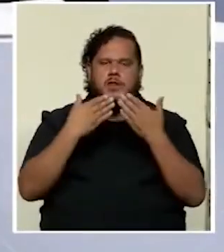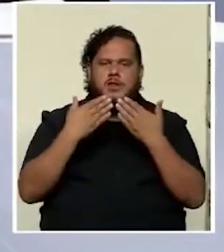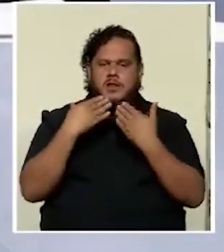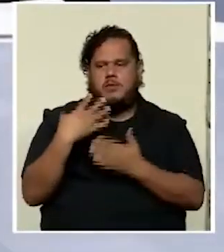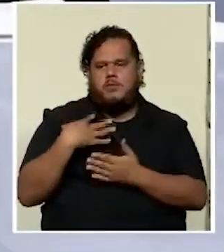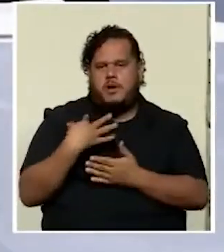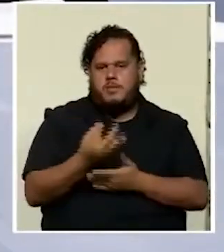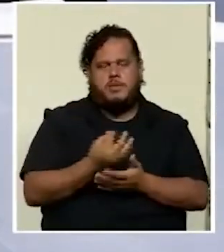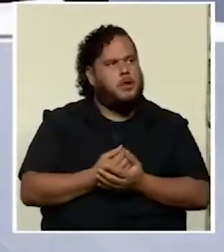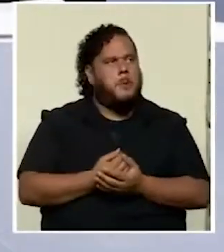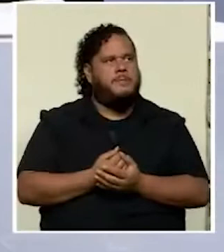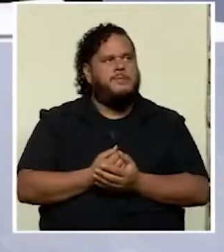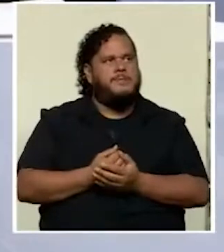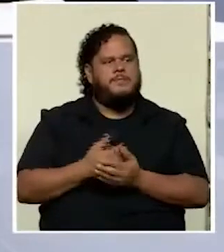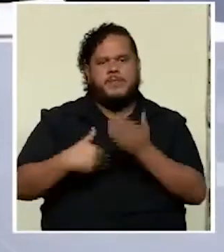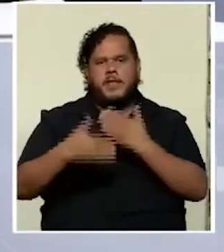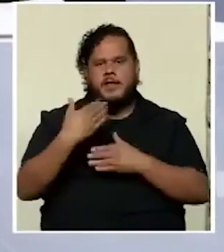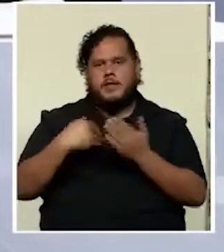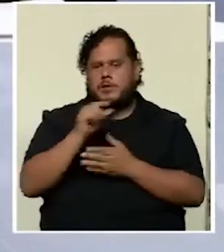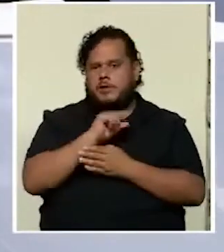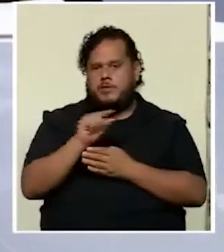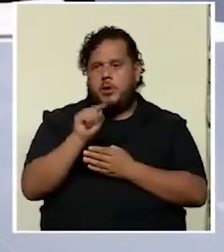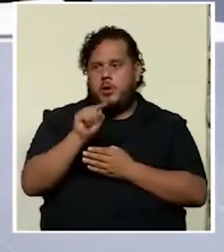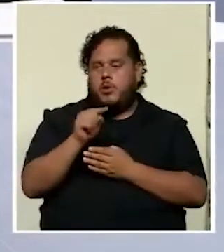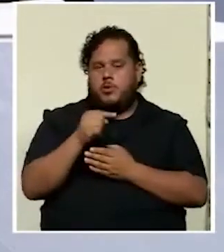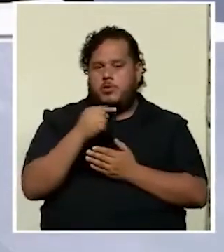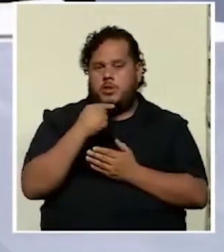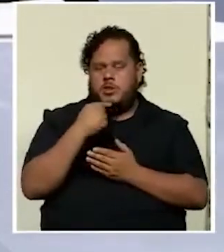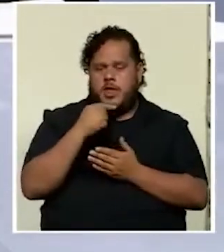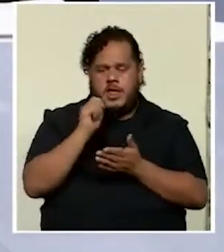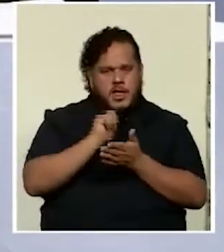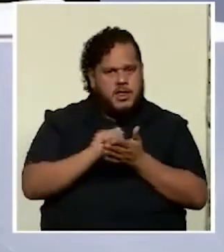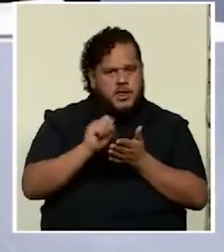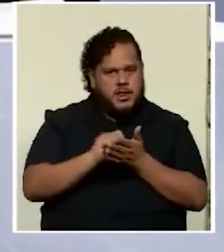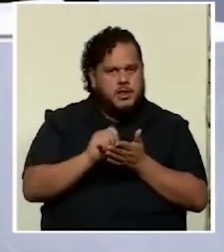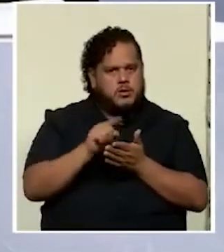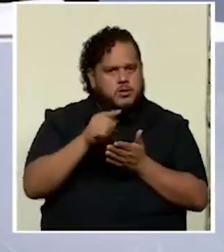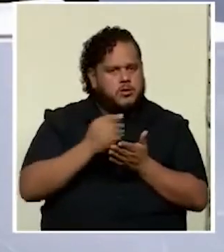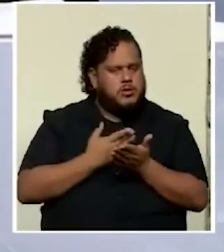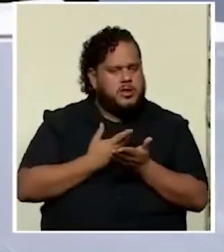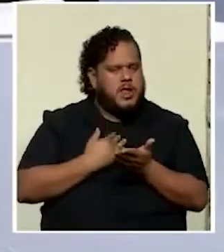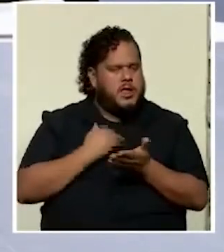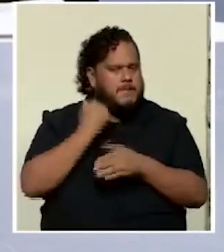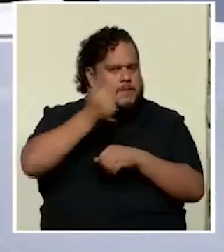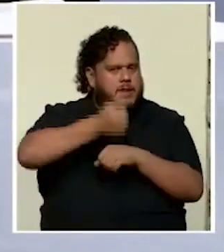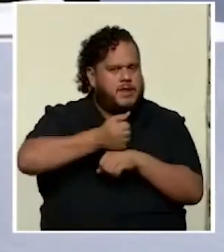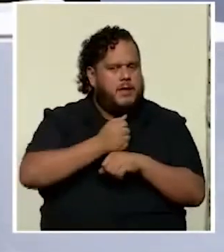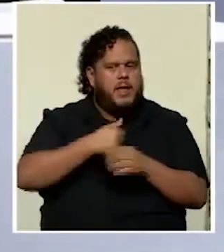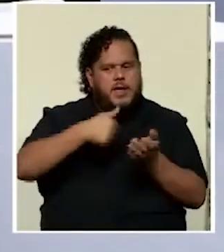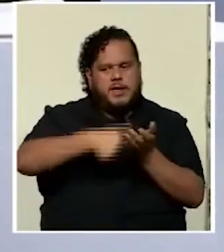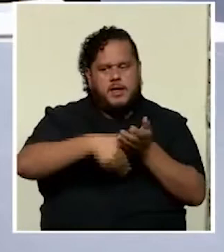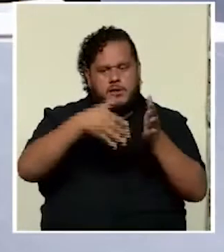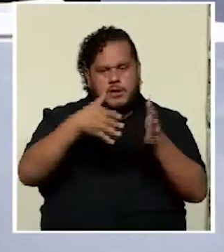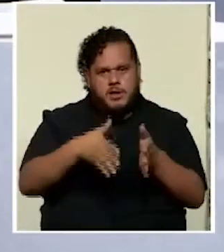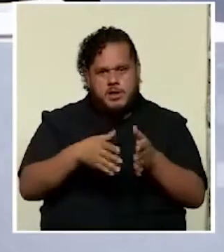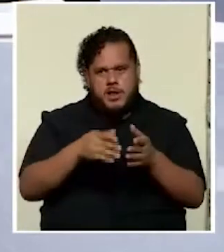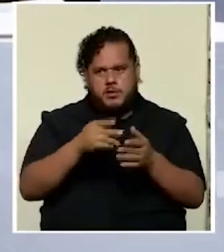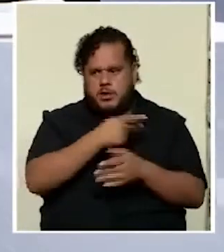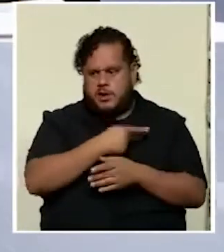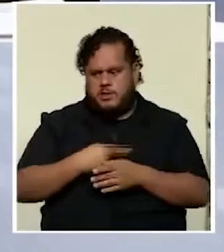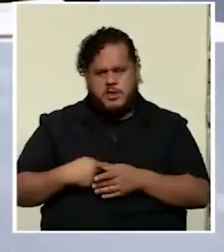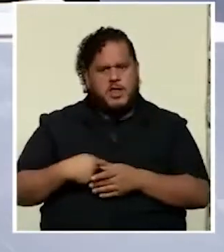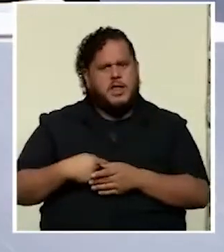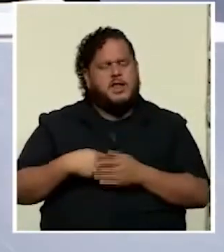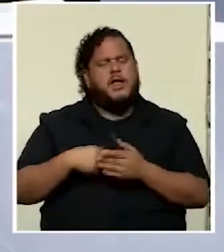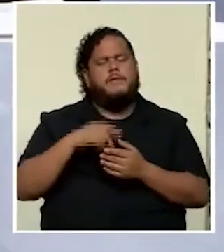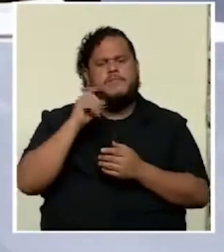hace un par de semanas usted escribió un texto en donde planteaba que los candidatos a la presidencia deberían